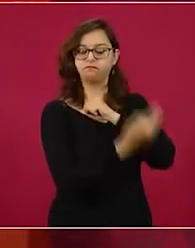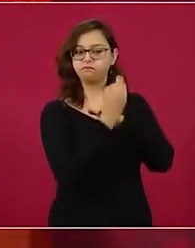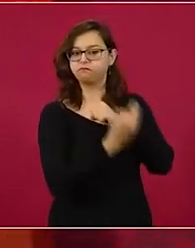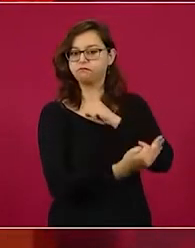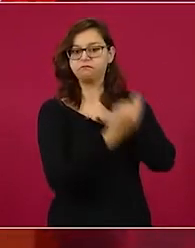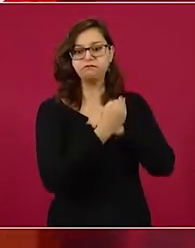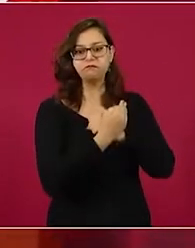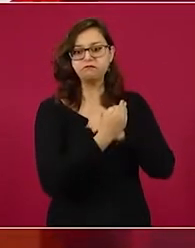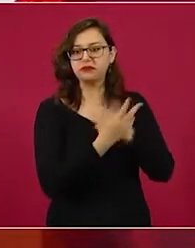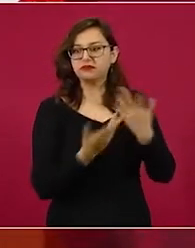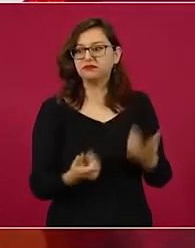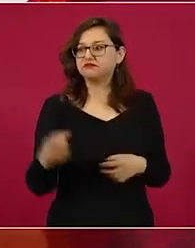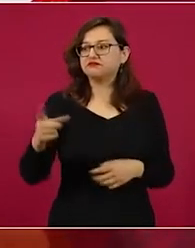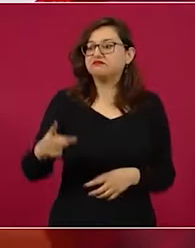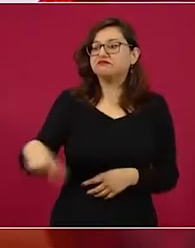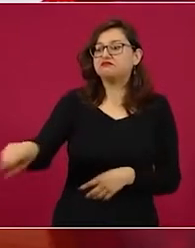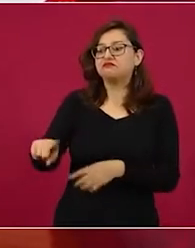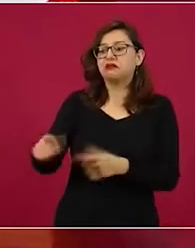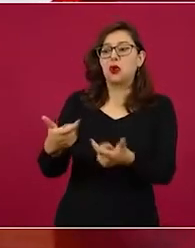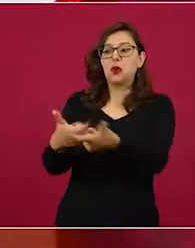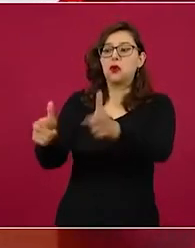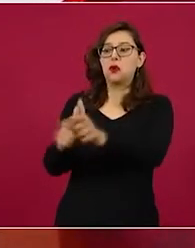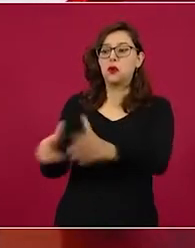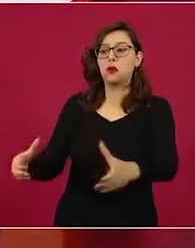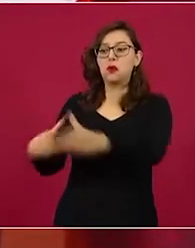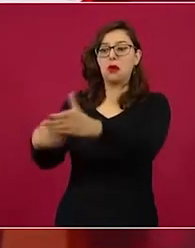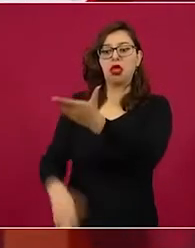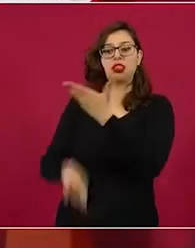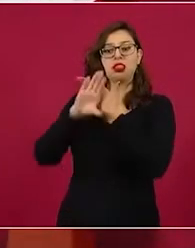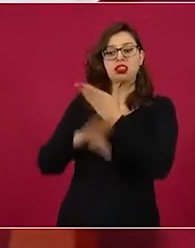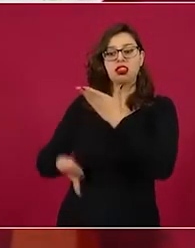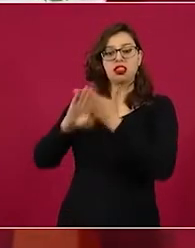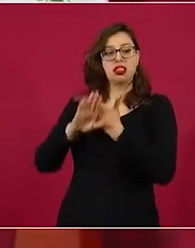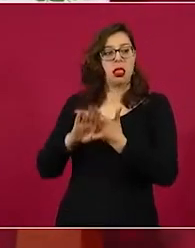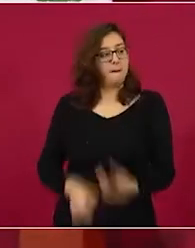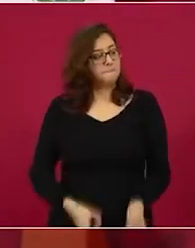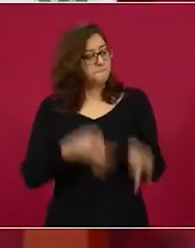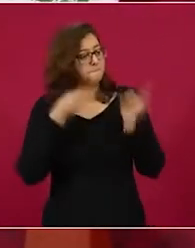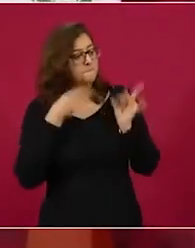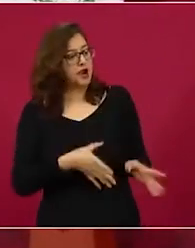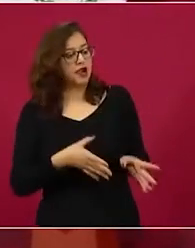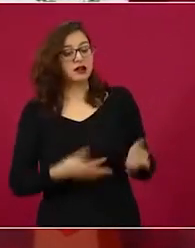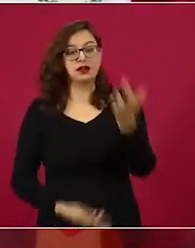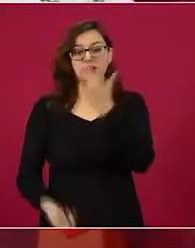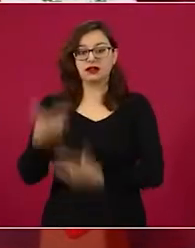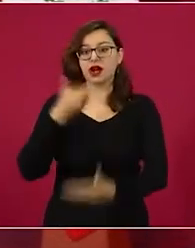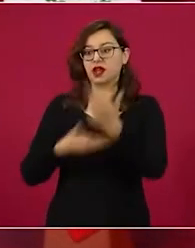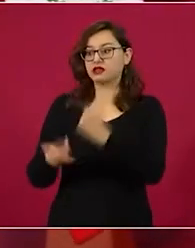regresar